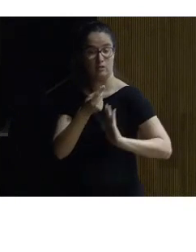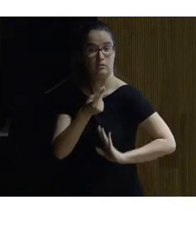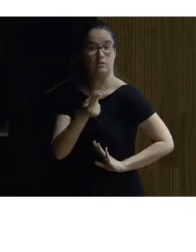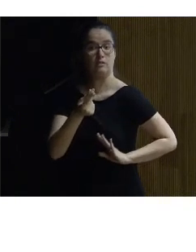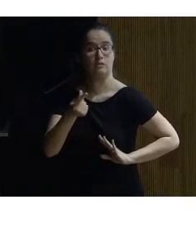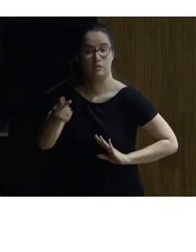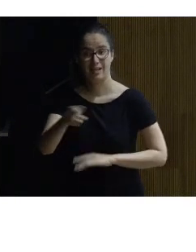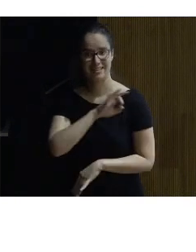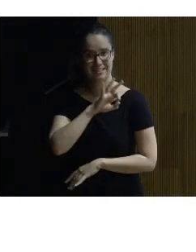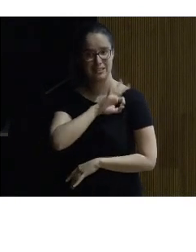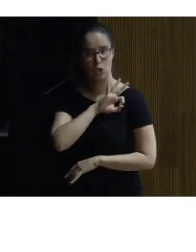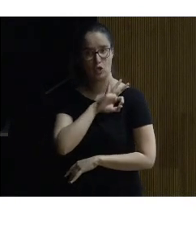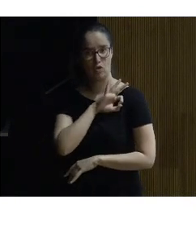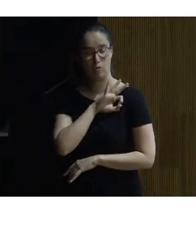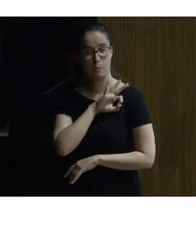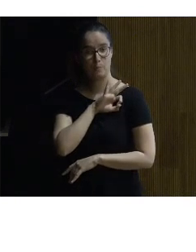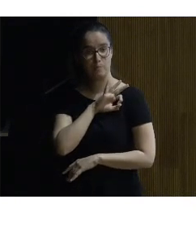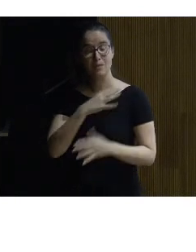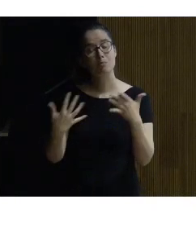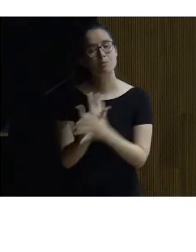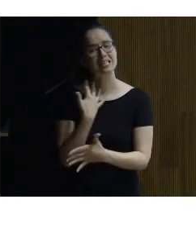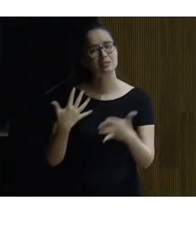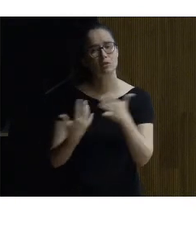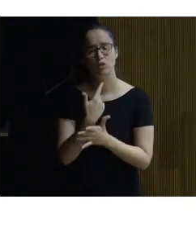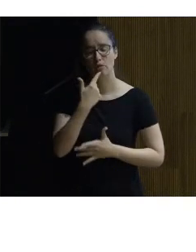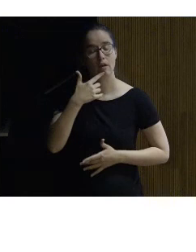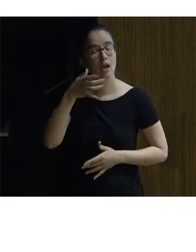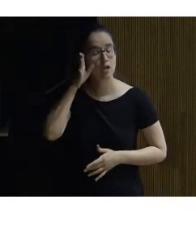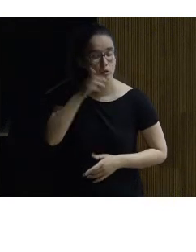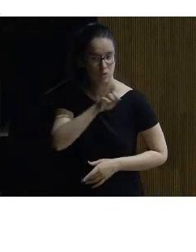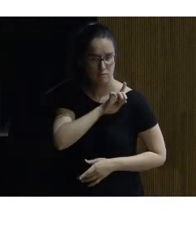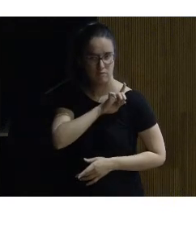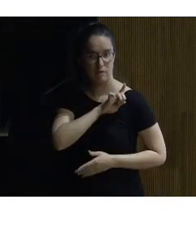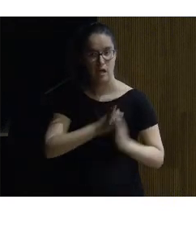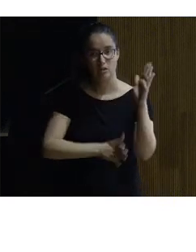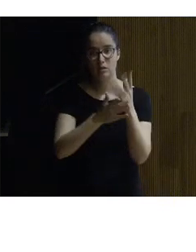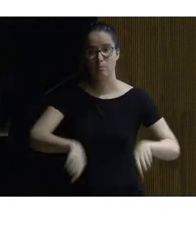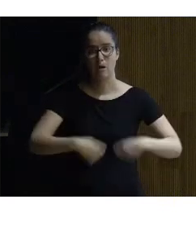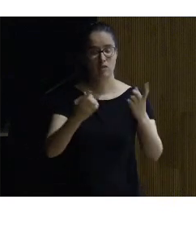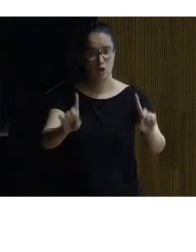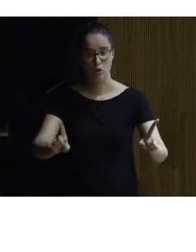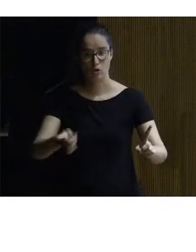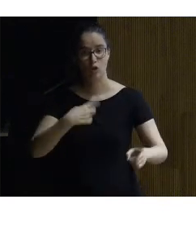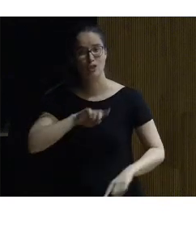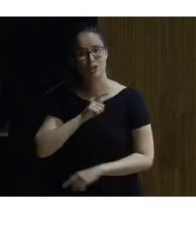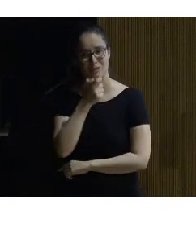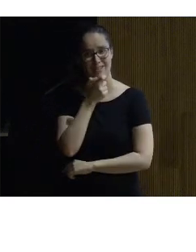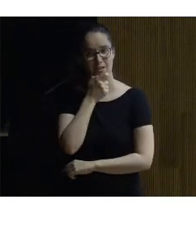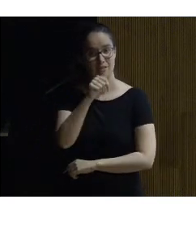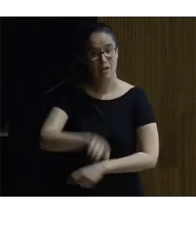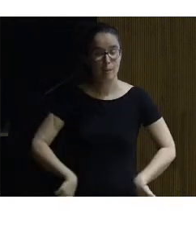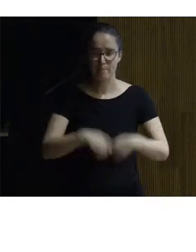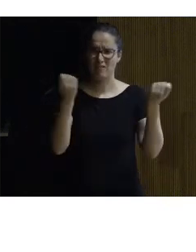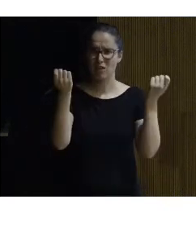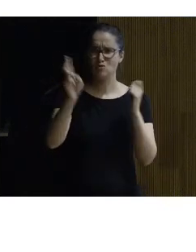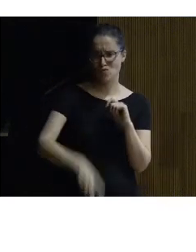este señor me explicó le dije oiga se ha estropeado el elevador y me dijo no somos británicos aquí no se nos